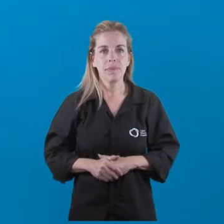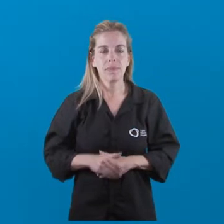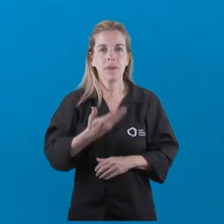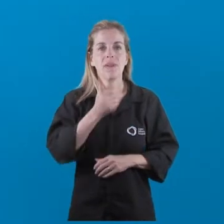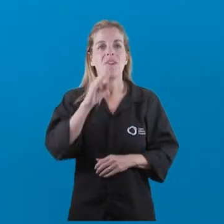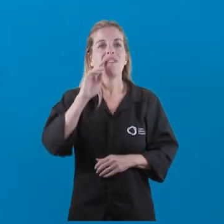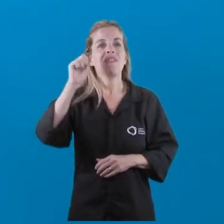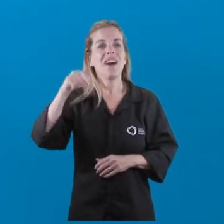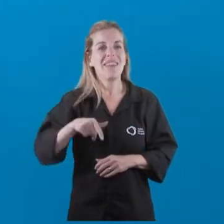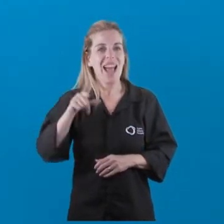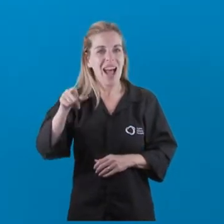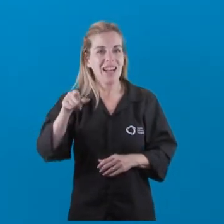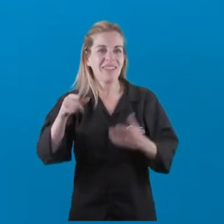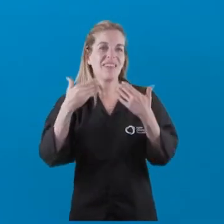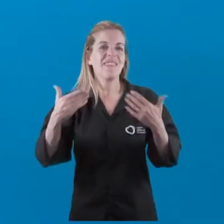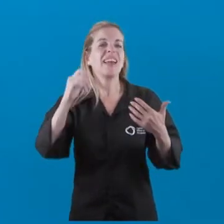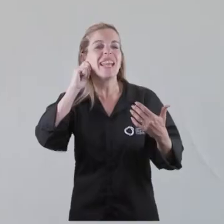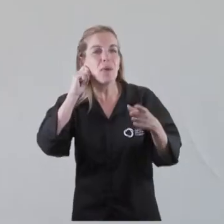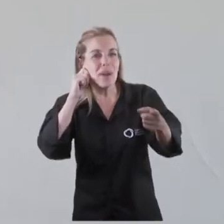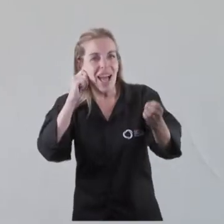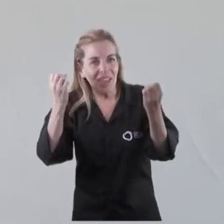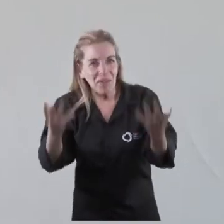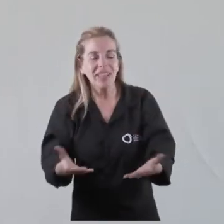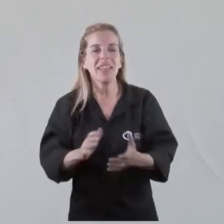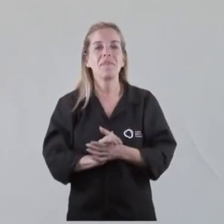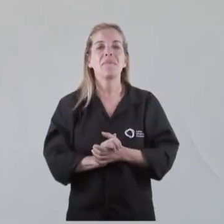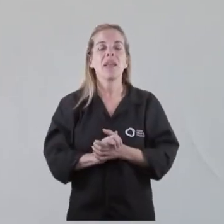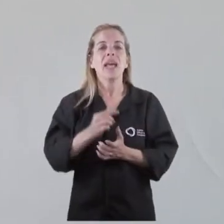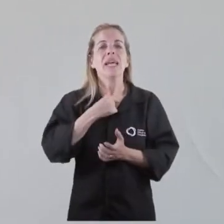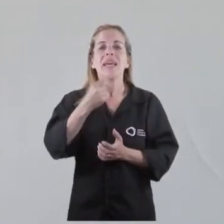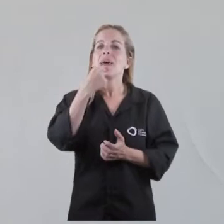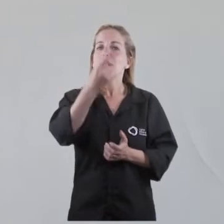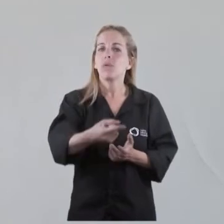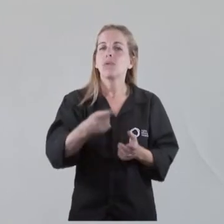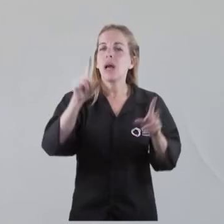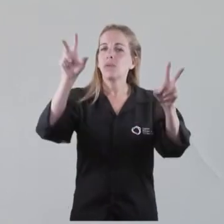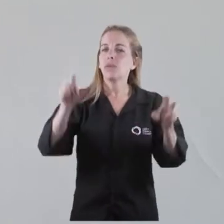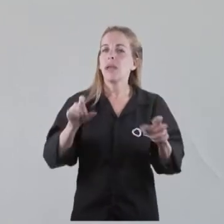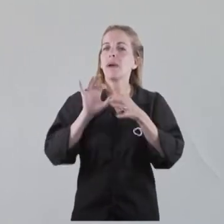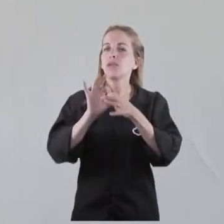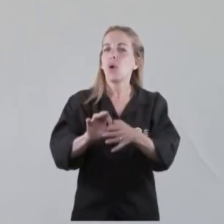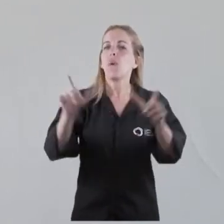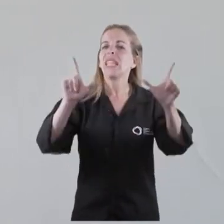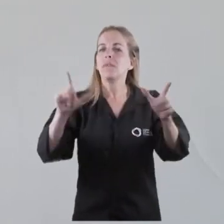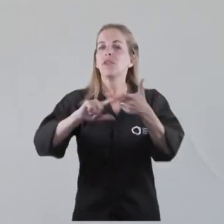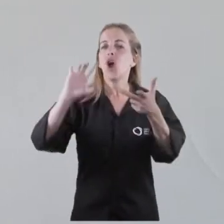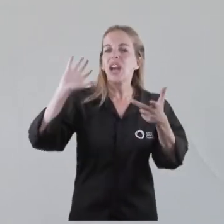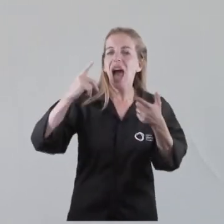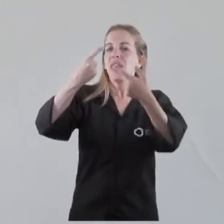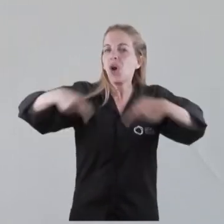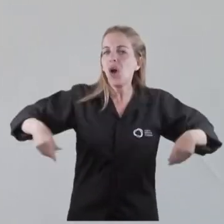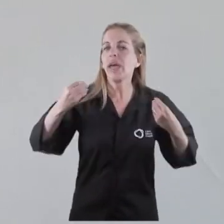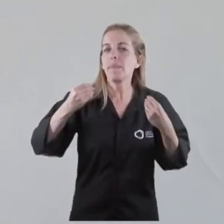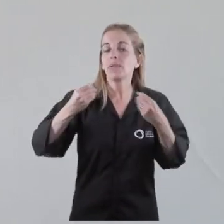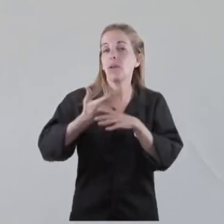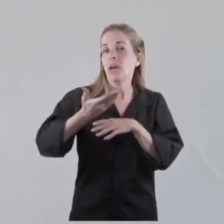Fabián Gualman, el cumpleañero. Buen día. ¿Qué tal, Gabriela? Quería consultarte por un tema que tiene que ver con los medios de comunicación. En el día